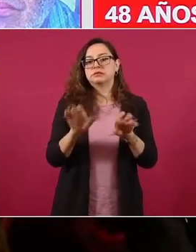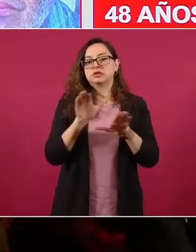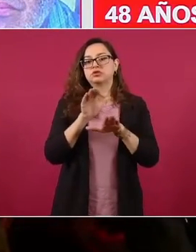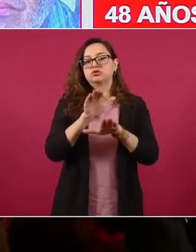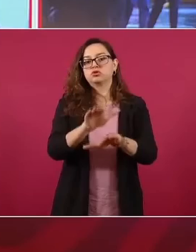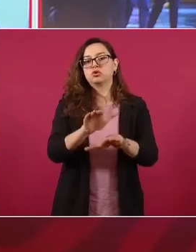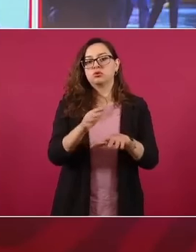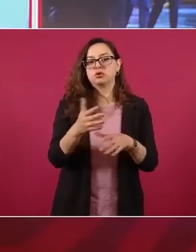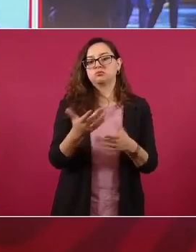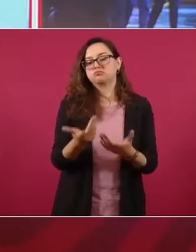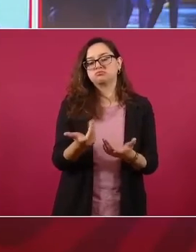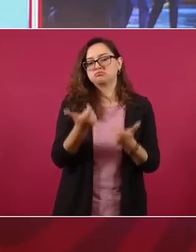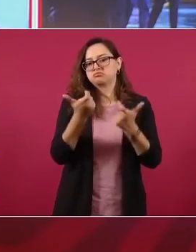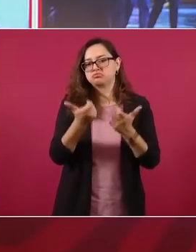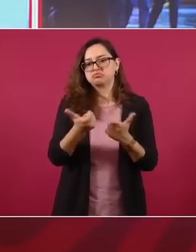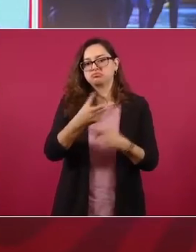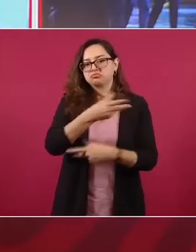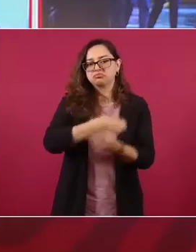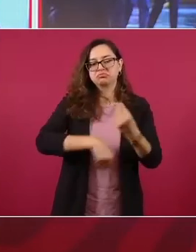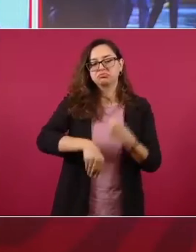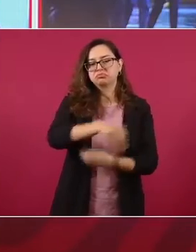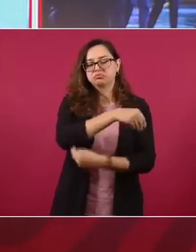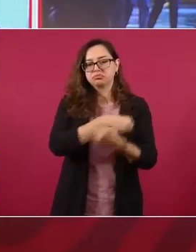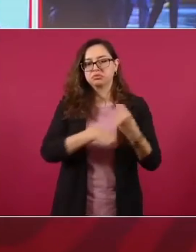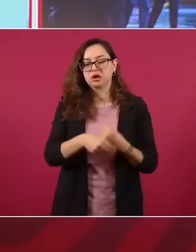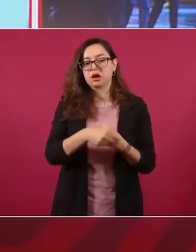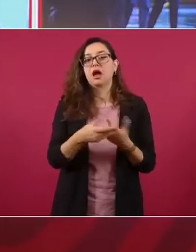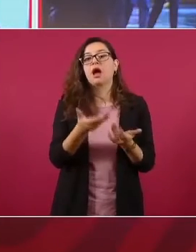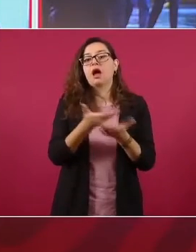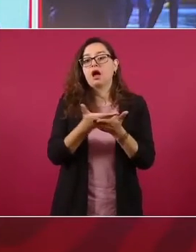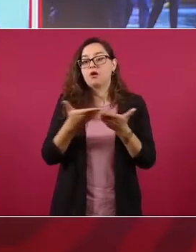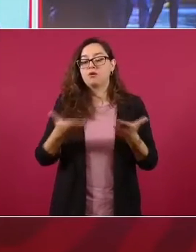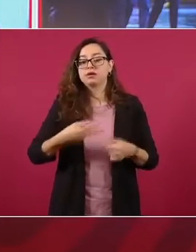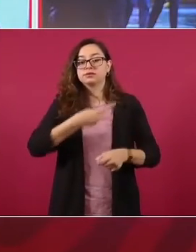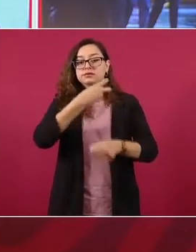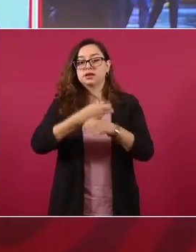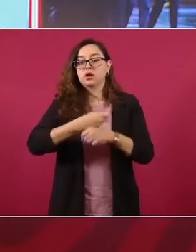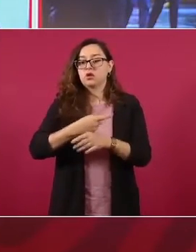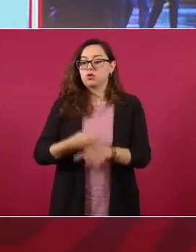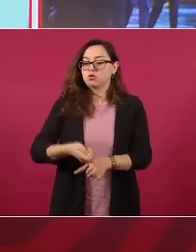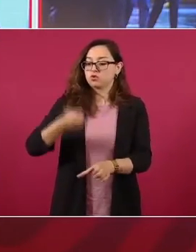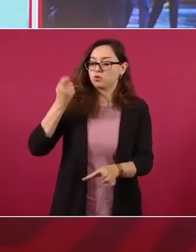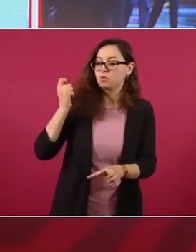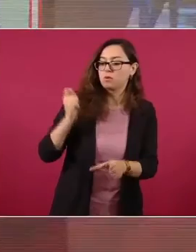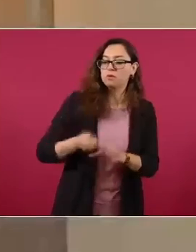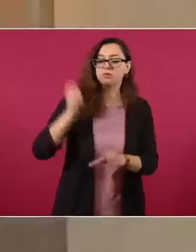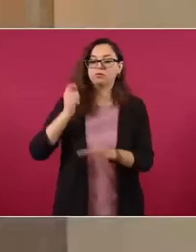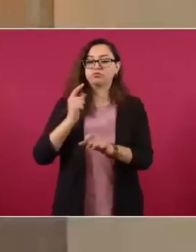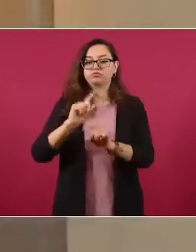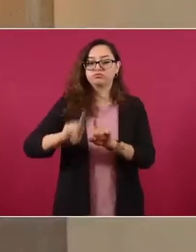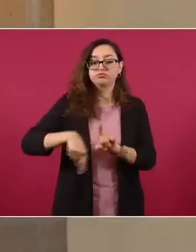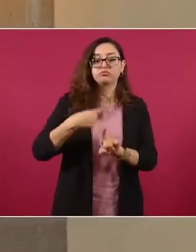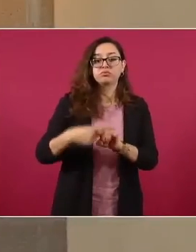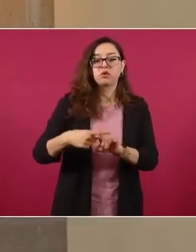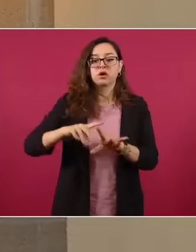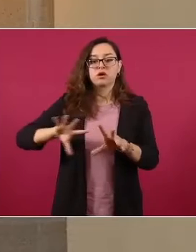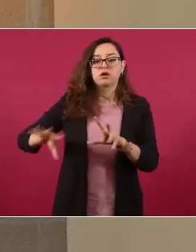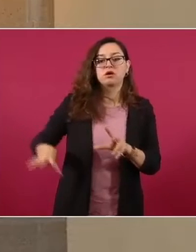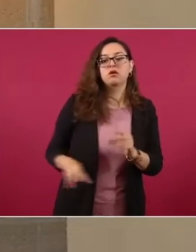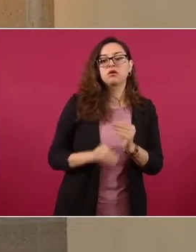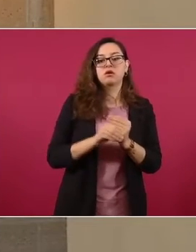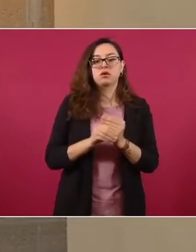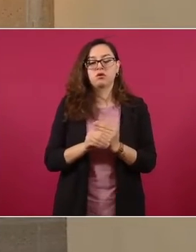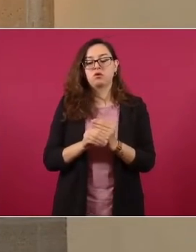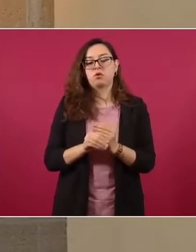procedencia ilícita. Con esta nueva sentencia, Vicente N., alias El Viceroy, acumula